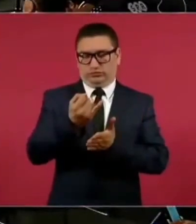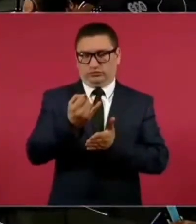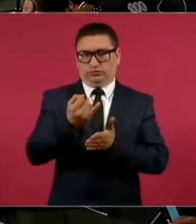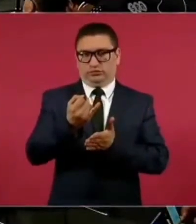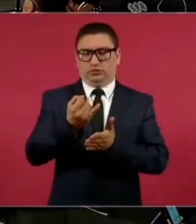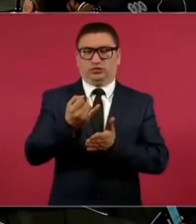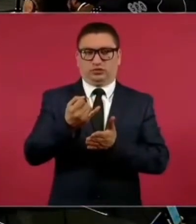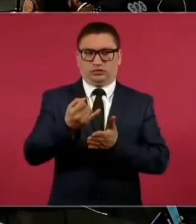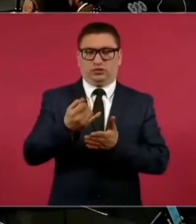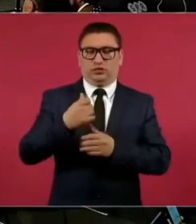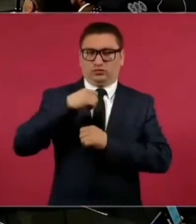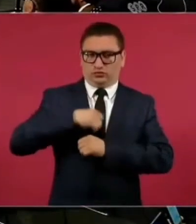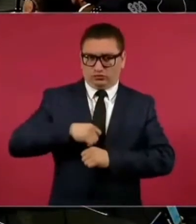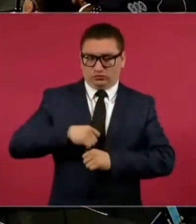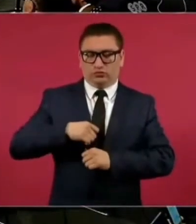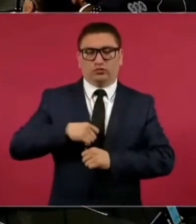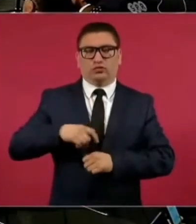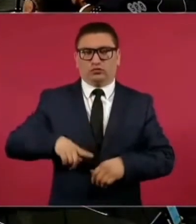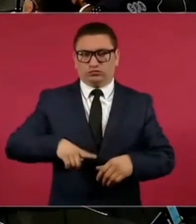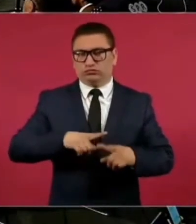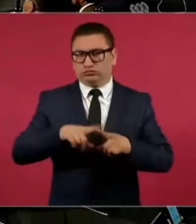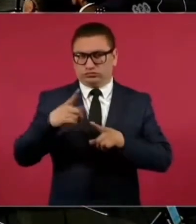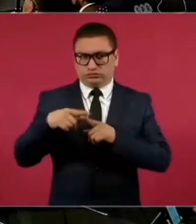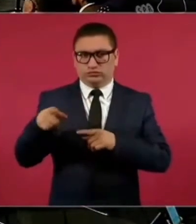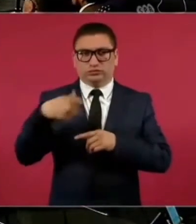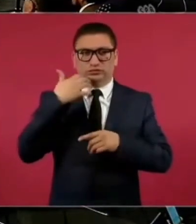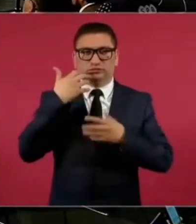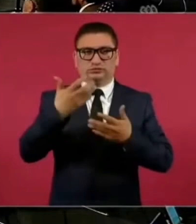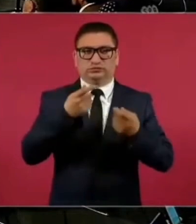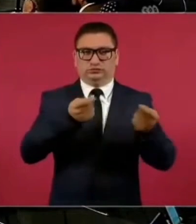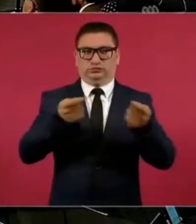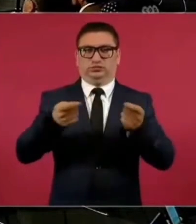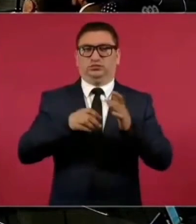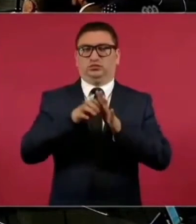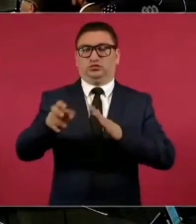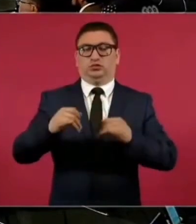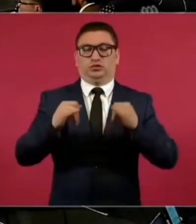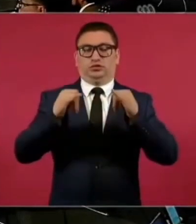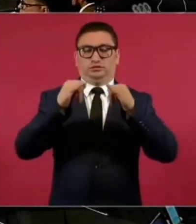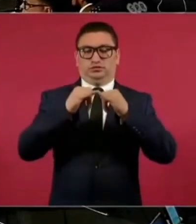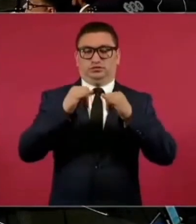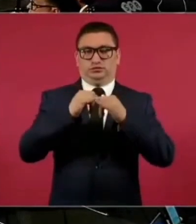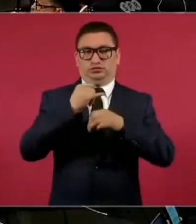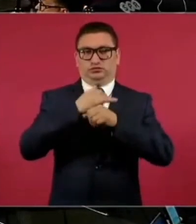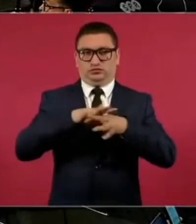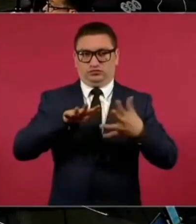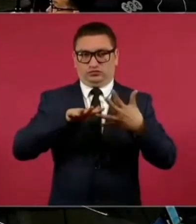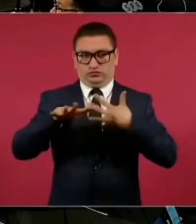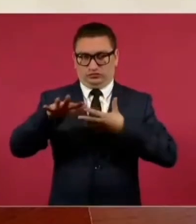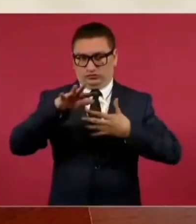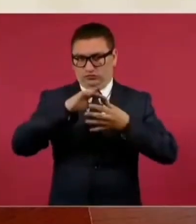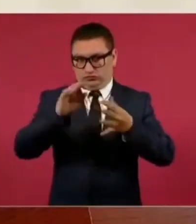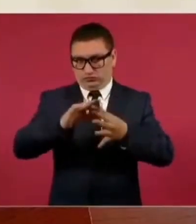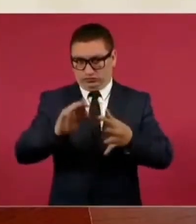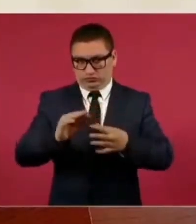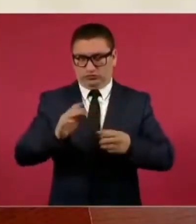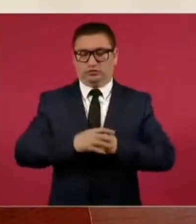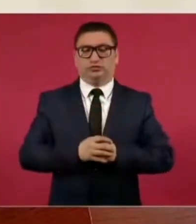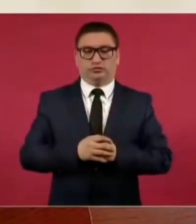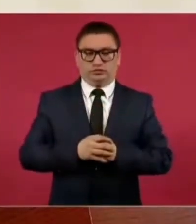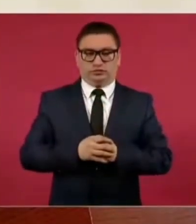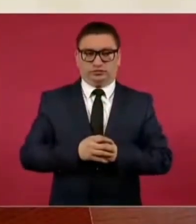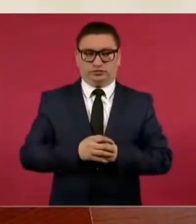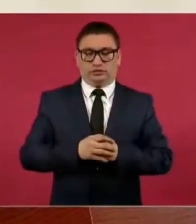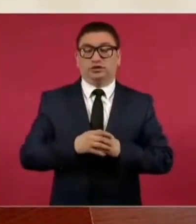¿qué es el Instituto de la Transparencia?, ¿qué es el Instituto de